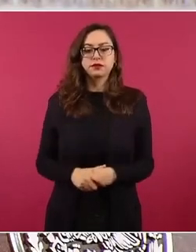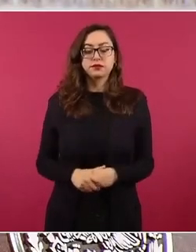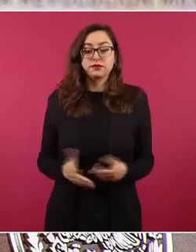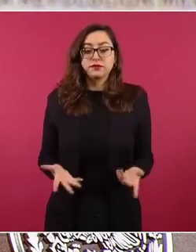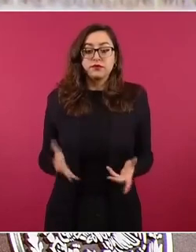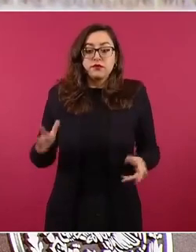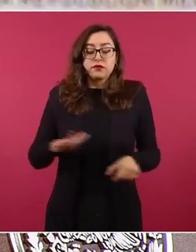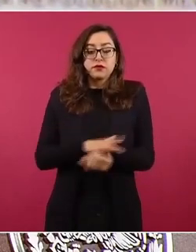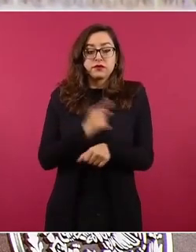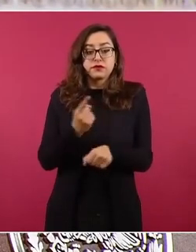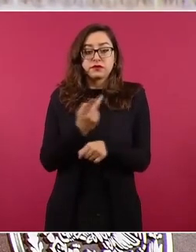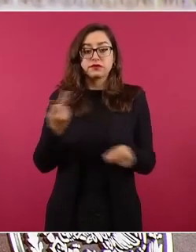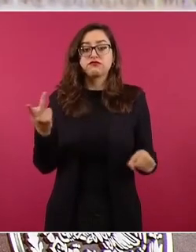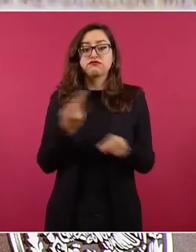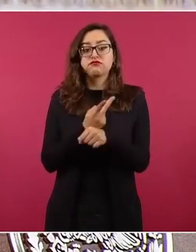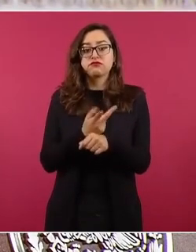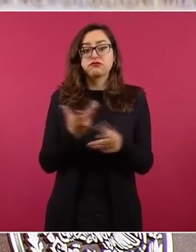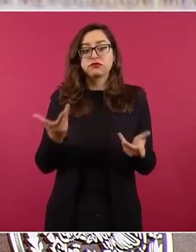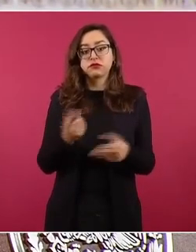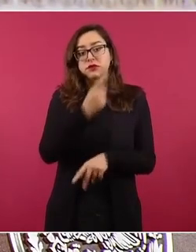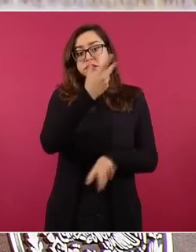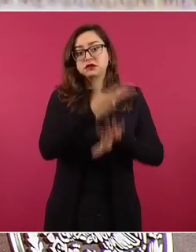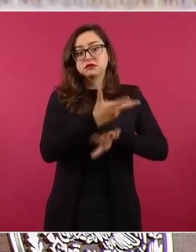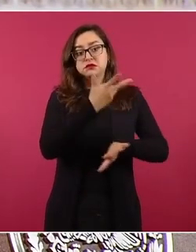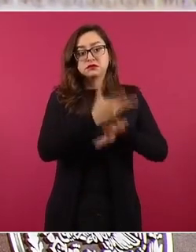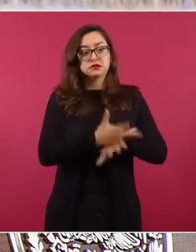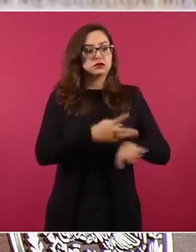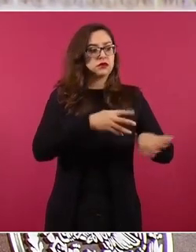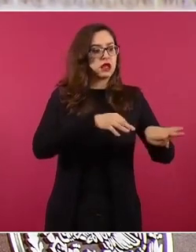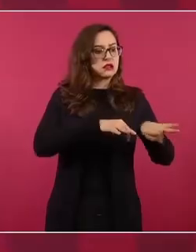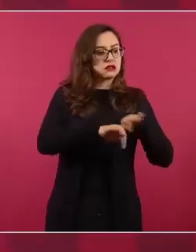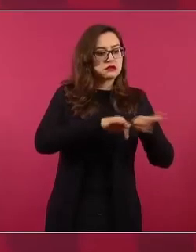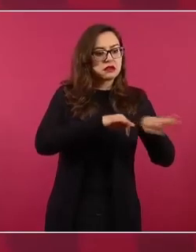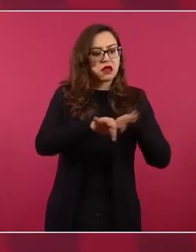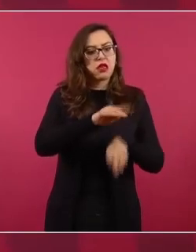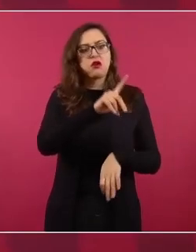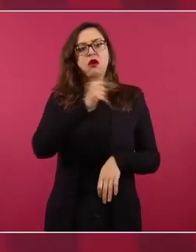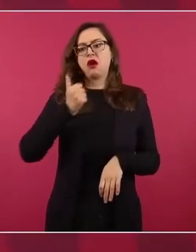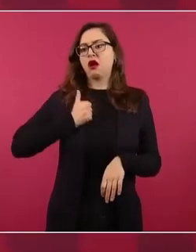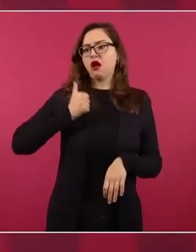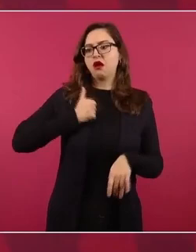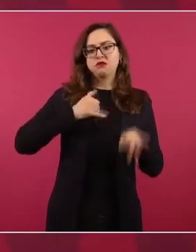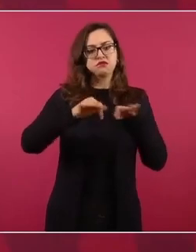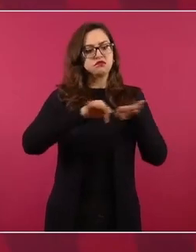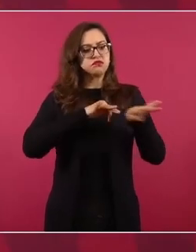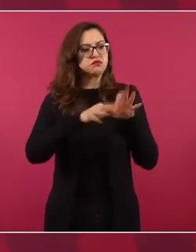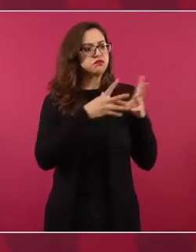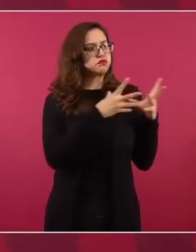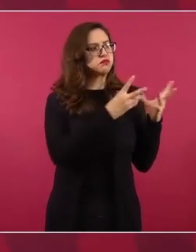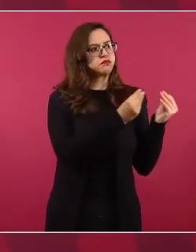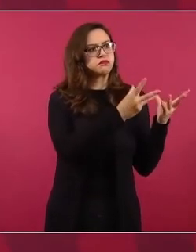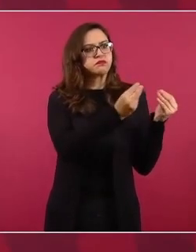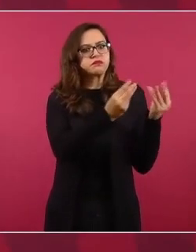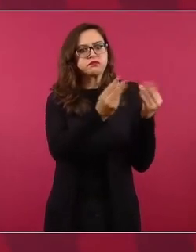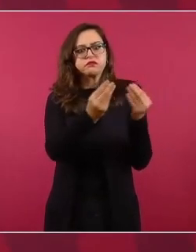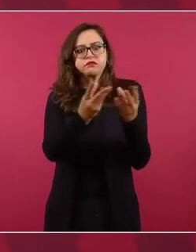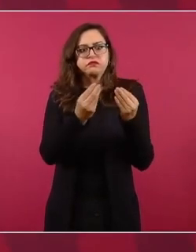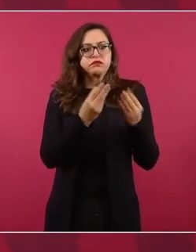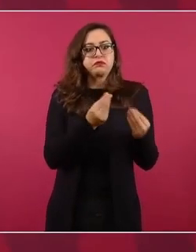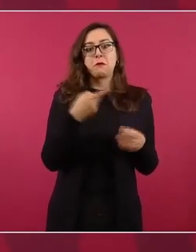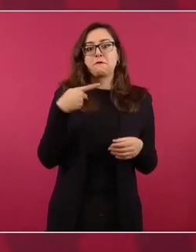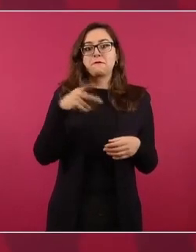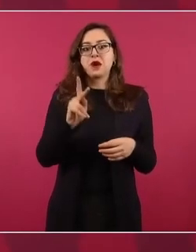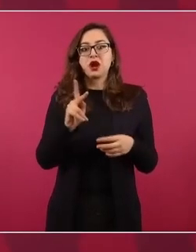Hace falta fuerza de trabajo en Estados Unidos y en Canadá y no se puede crecer